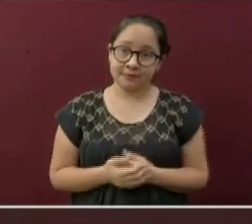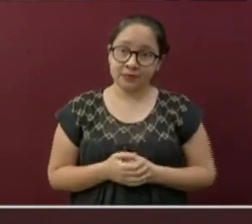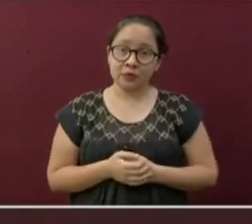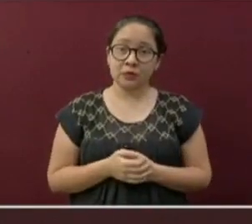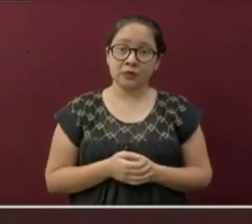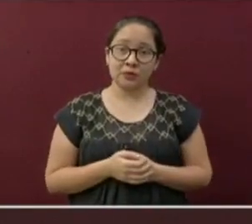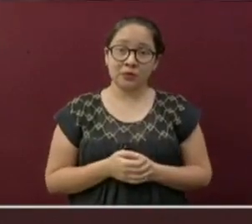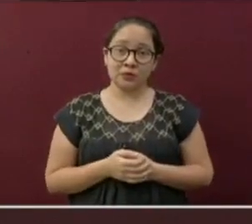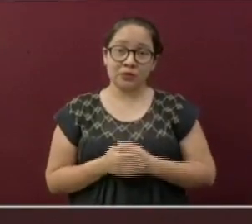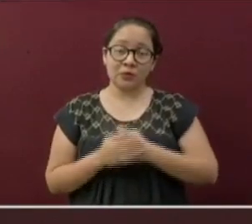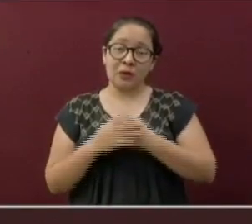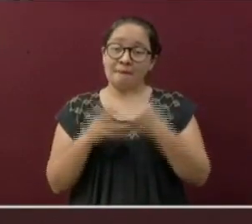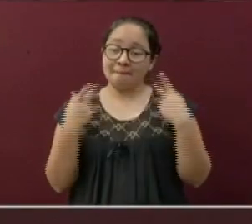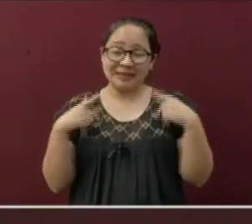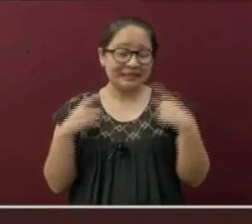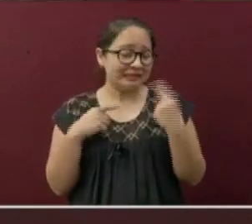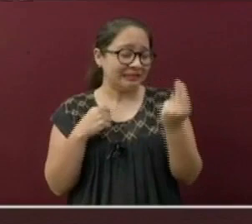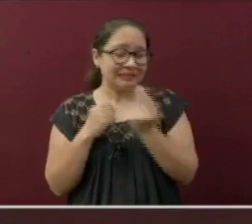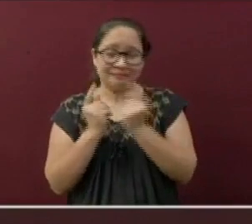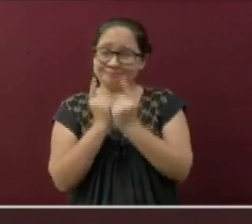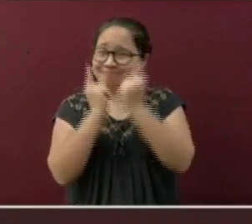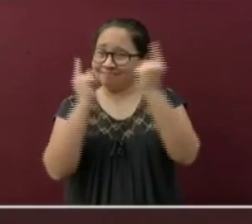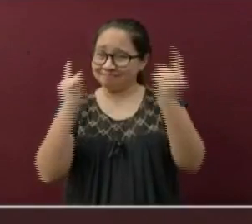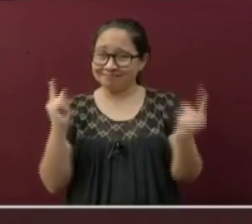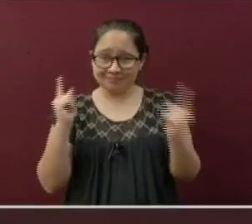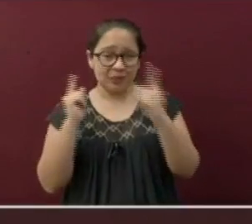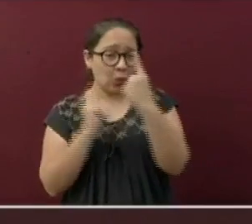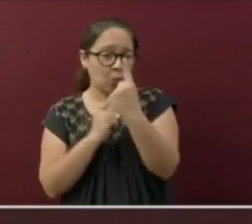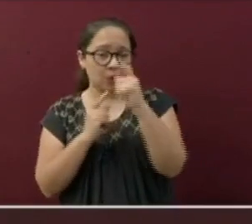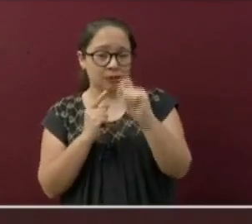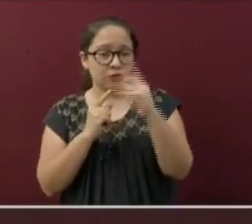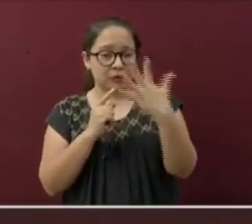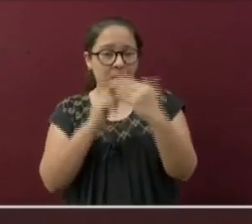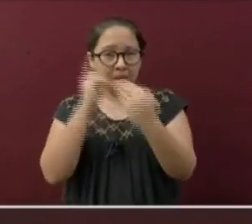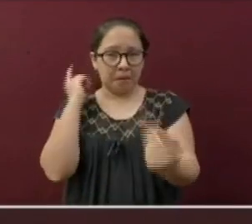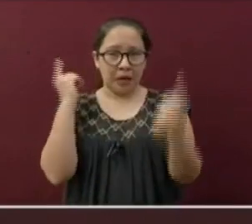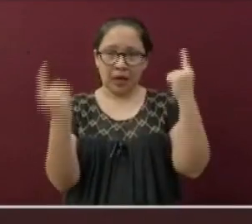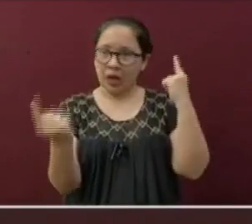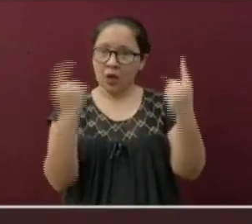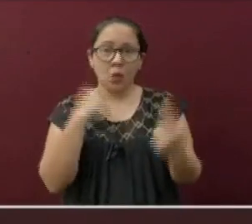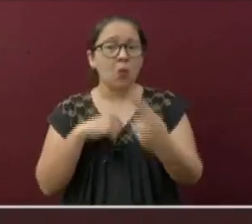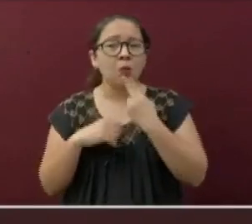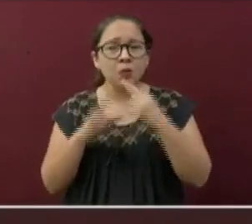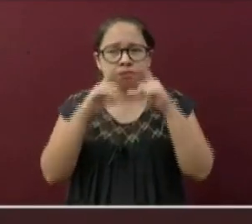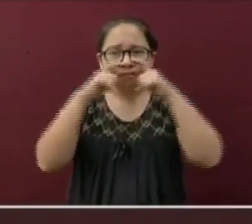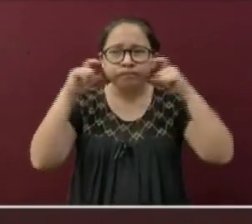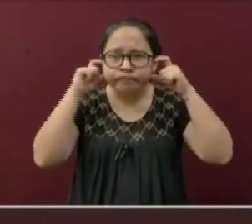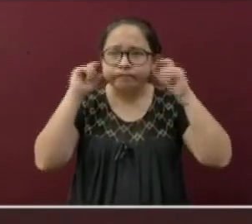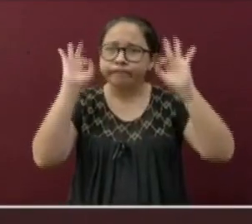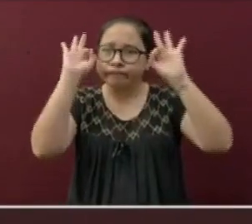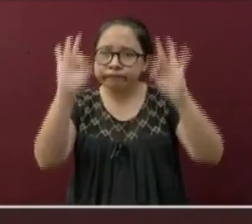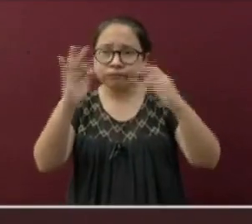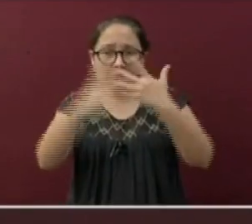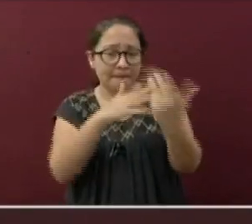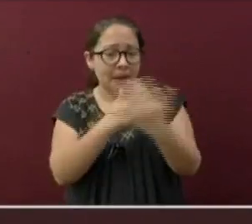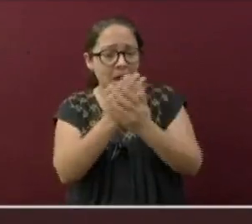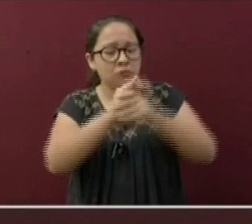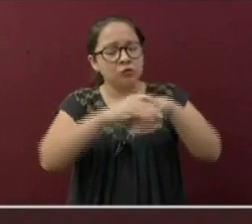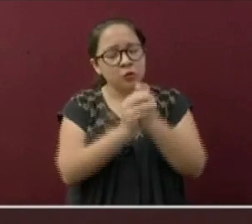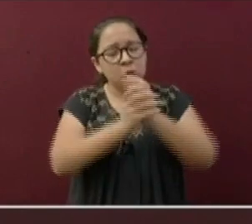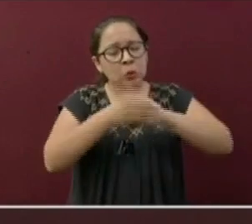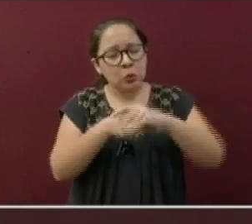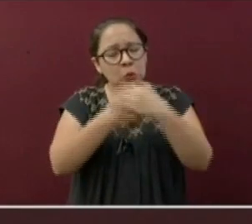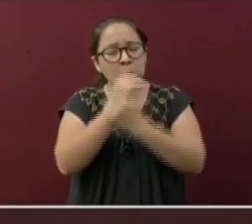cuidemos el metro y medio entre las personas, usemos bien el cubrebocas, lavémonos las manos frecuentemente